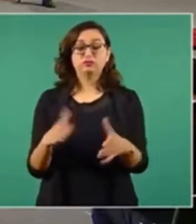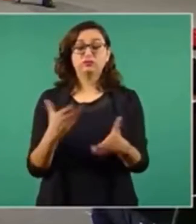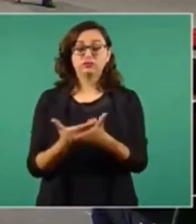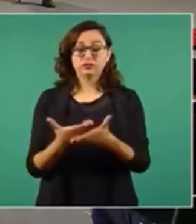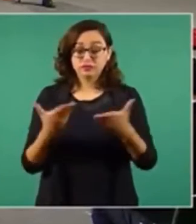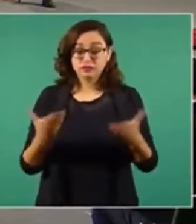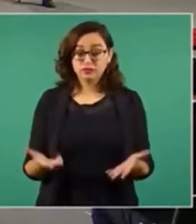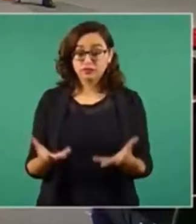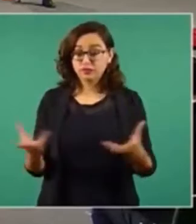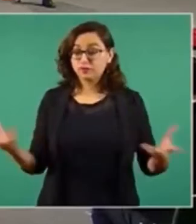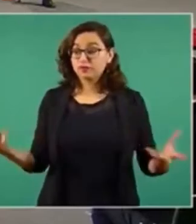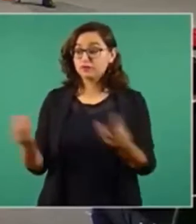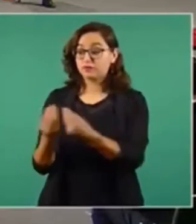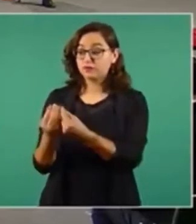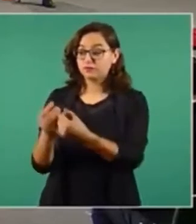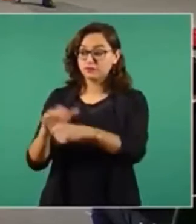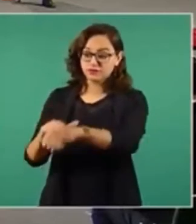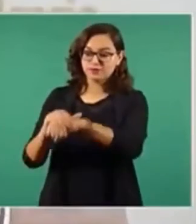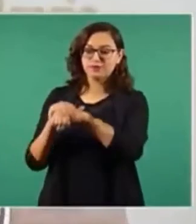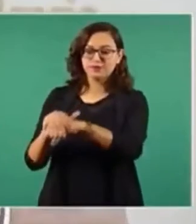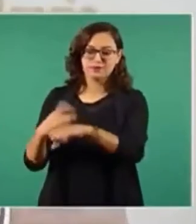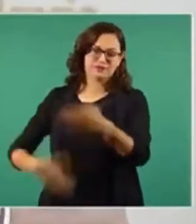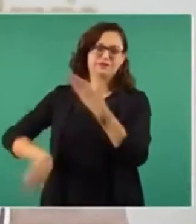ya se olvida esto